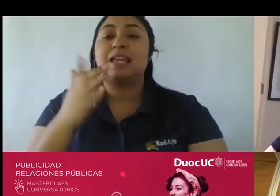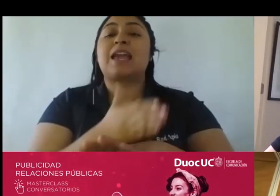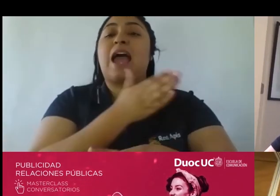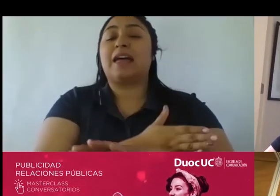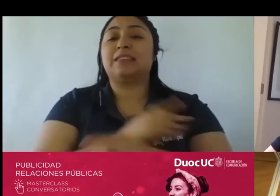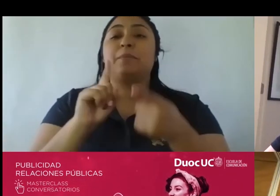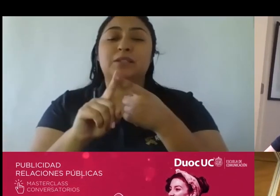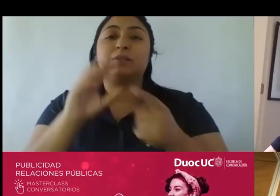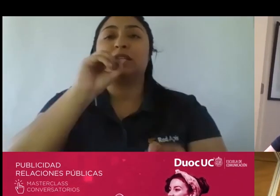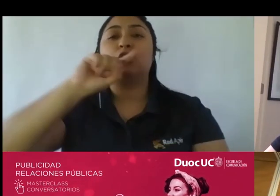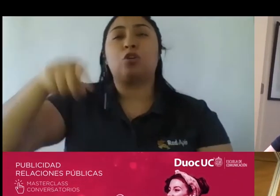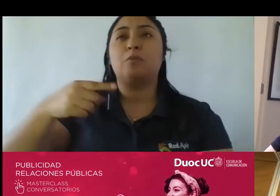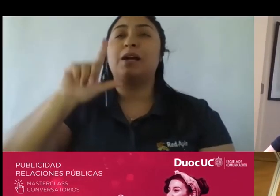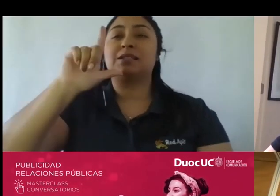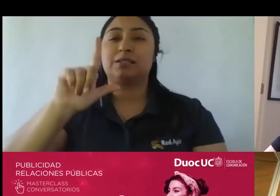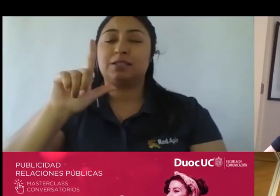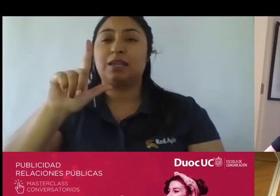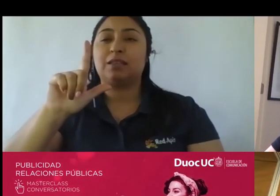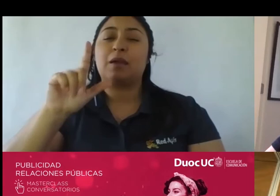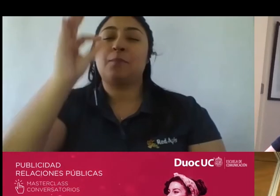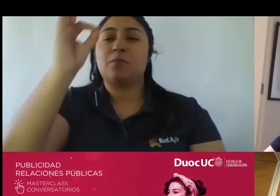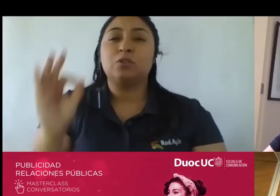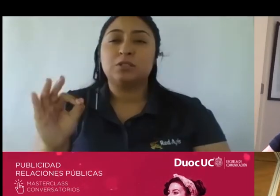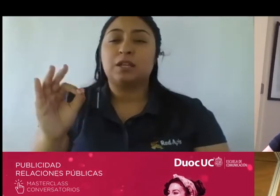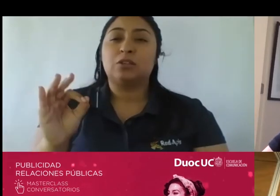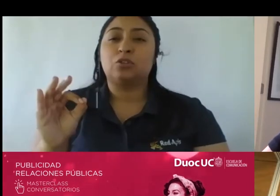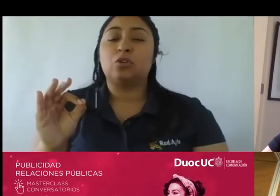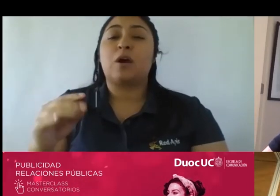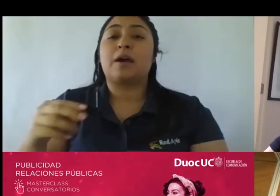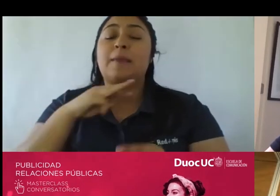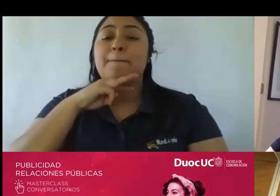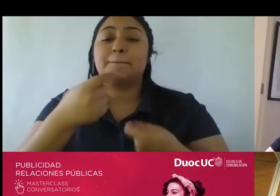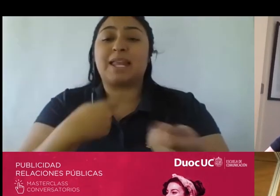del share del mercado a las telco y hoy día tiene el 20